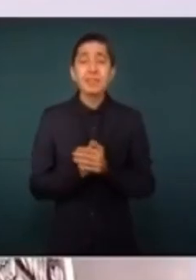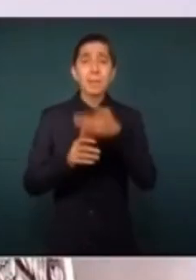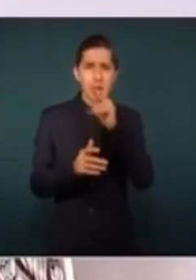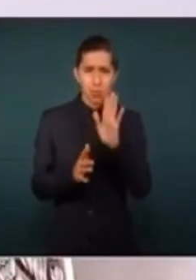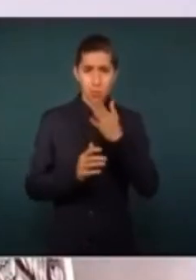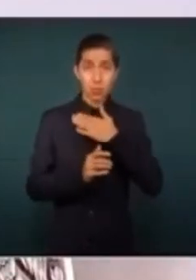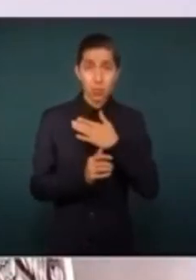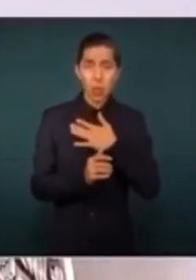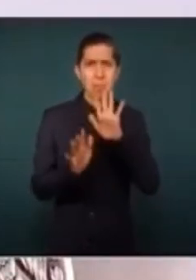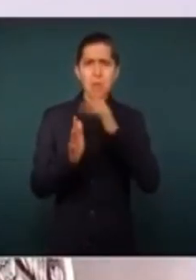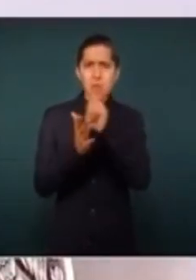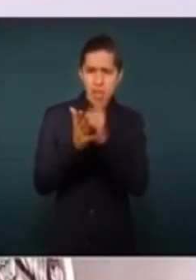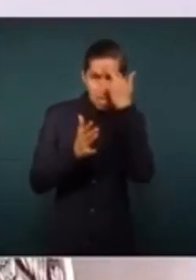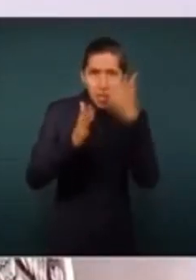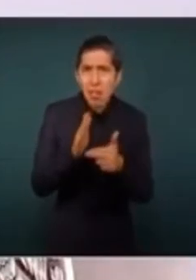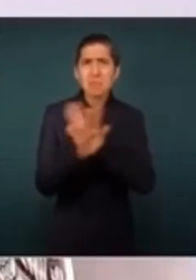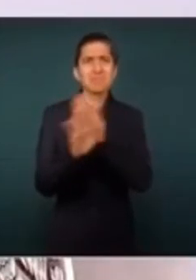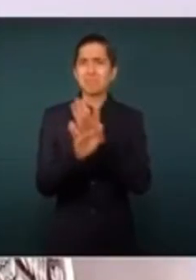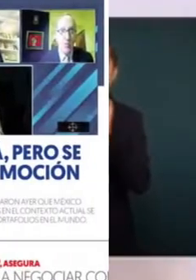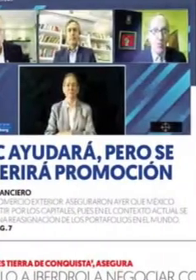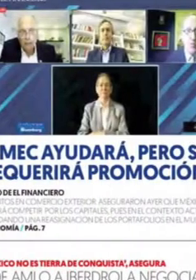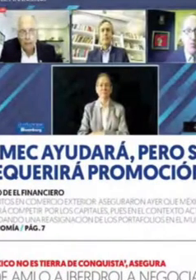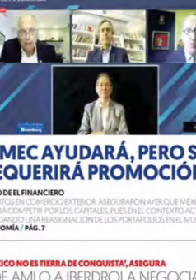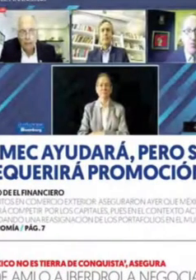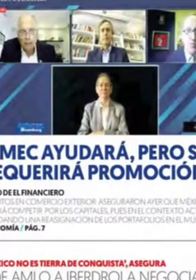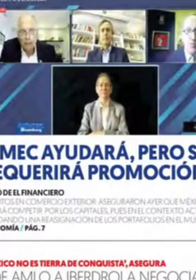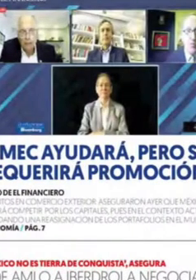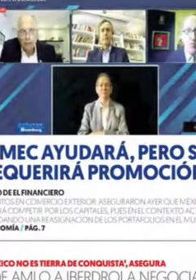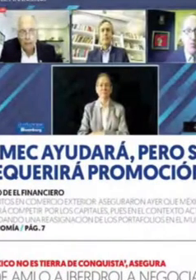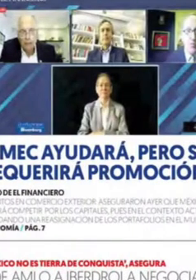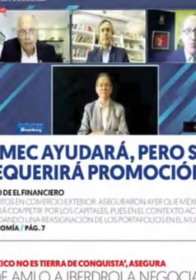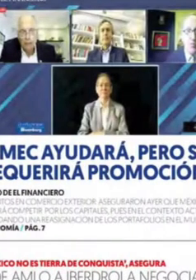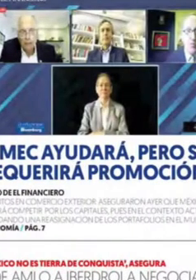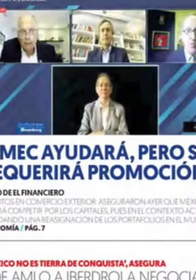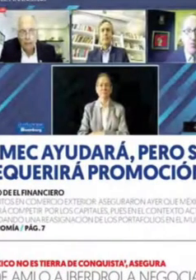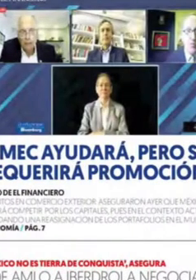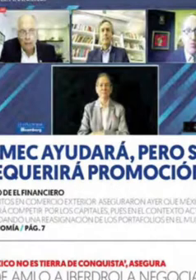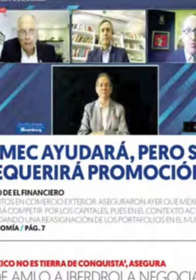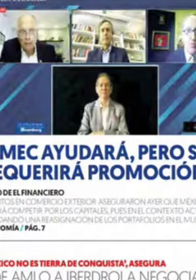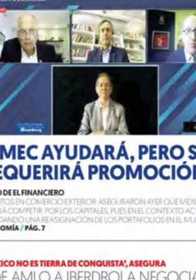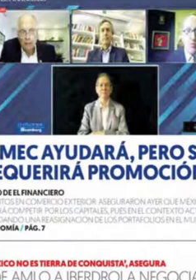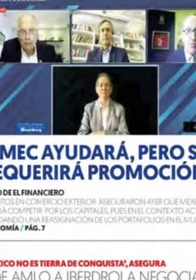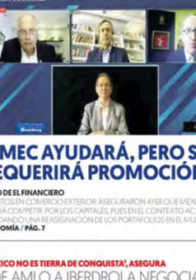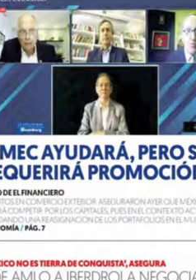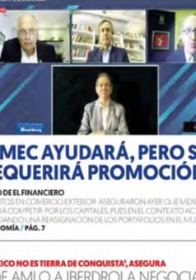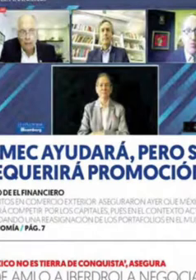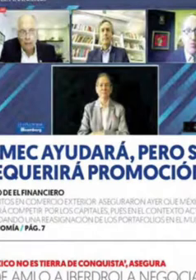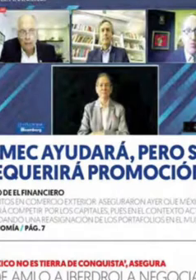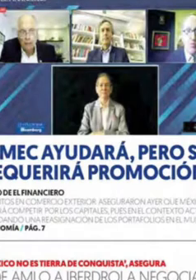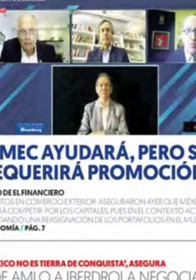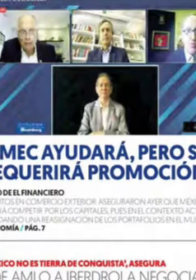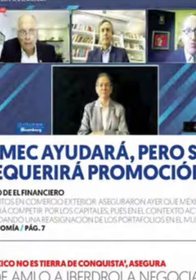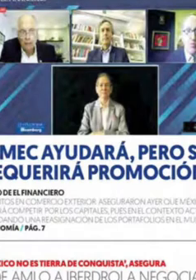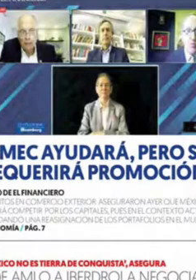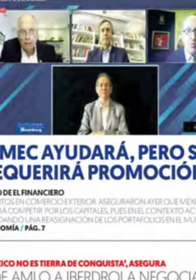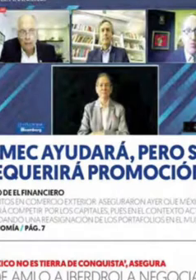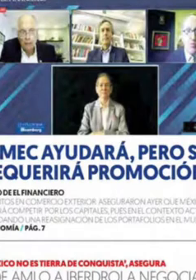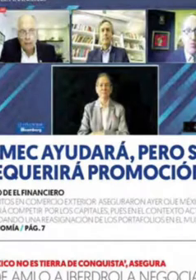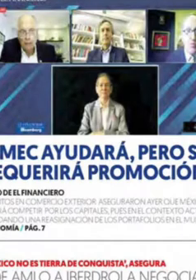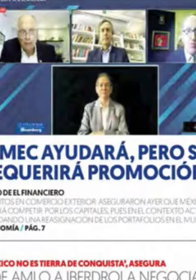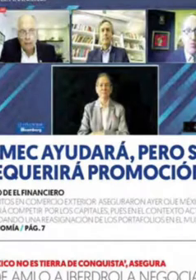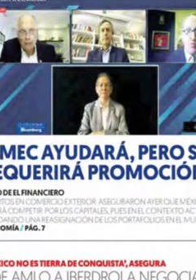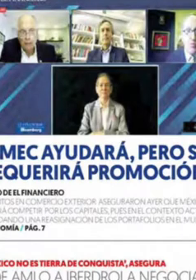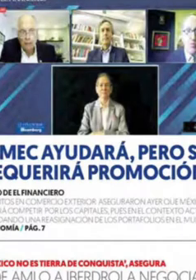Nosotros no estamos violando ningún ordenamiento legal, estamos poniendo orden porque sentimos que hubieron excesos.